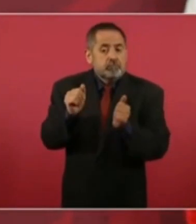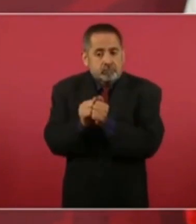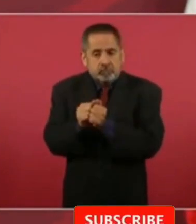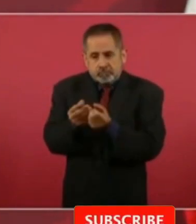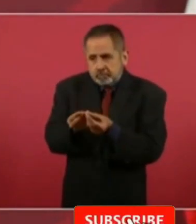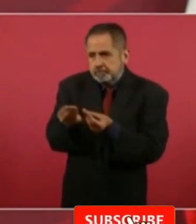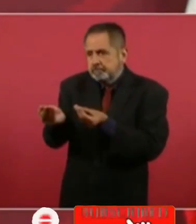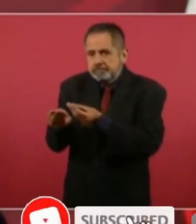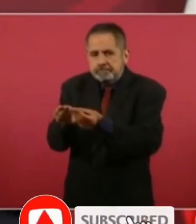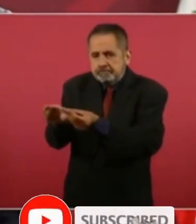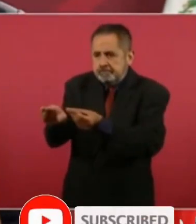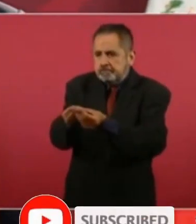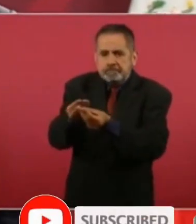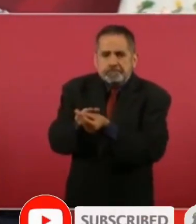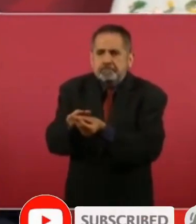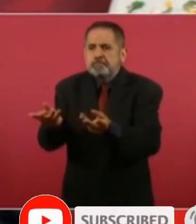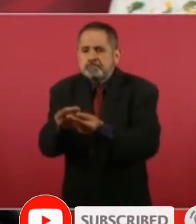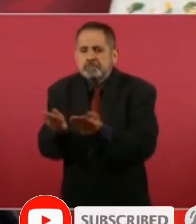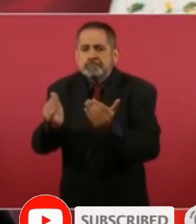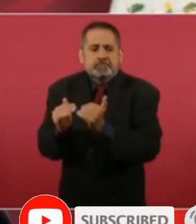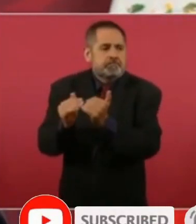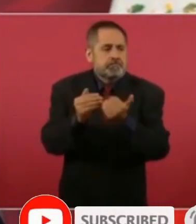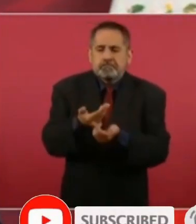distribuir la riqueza.